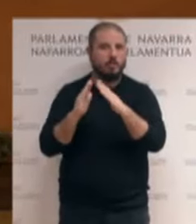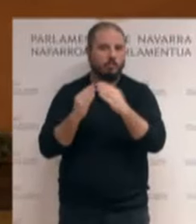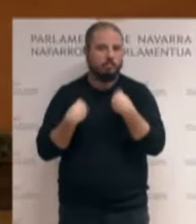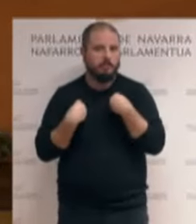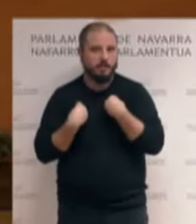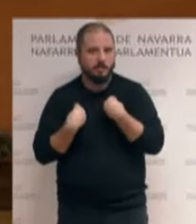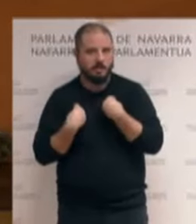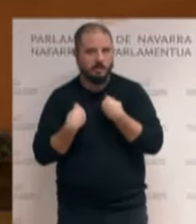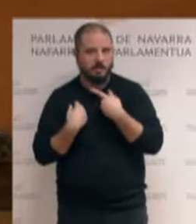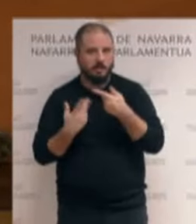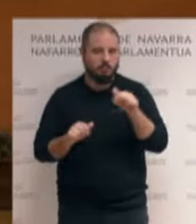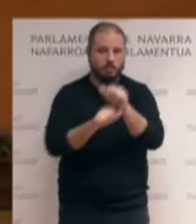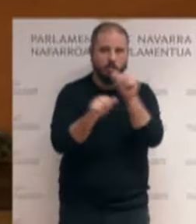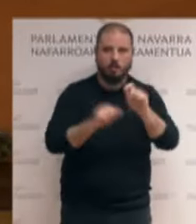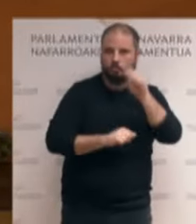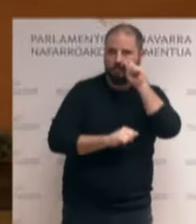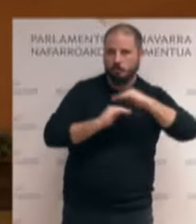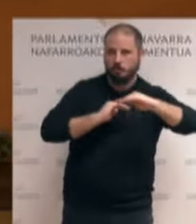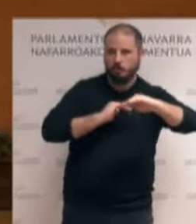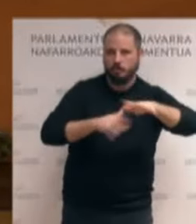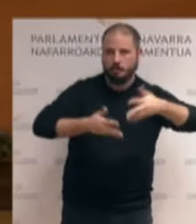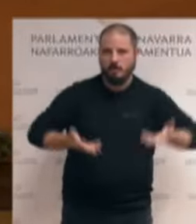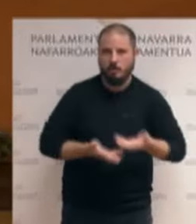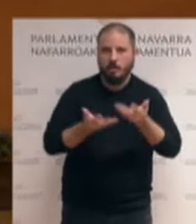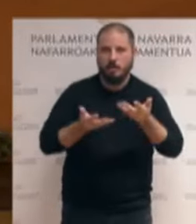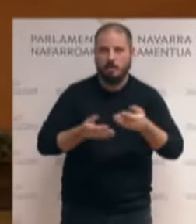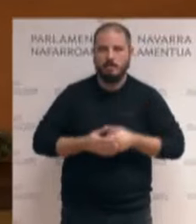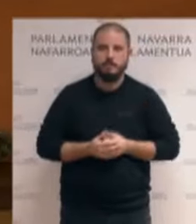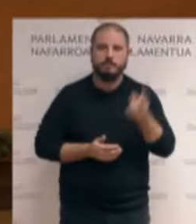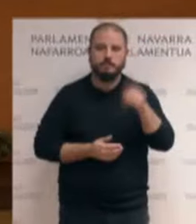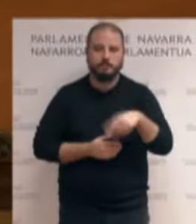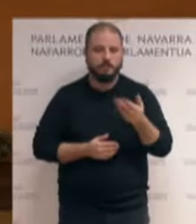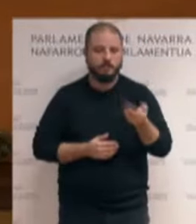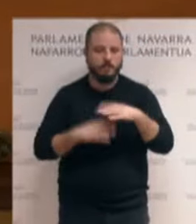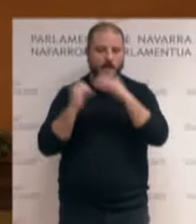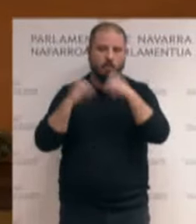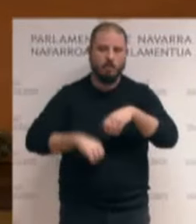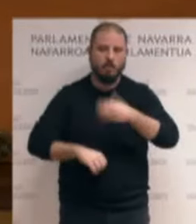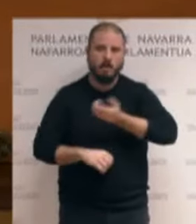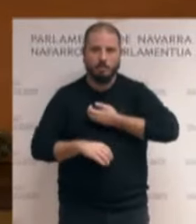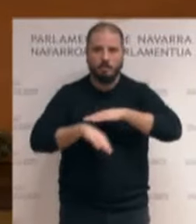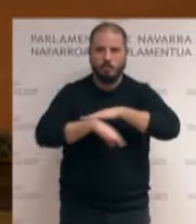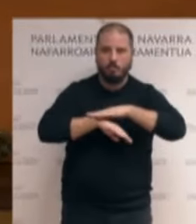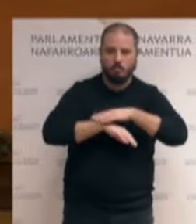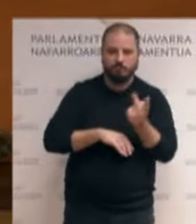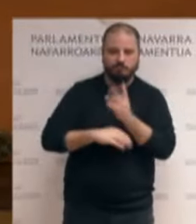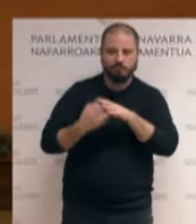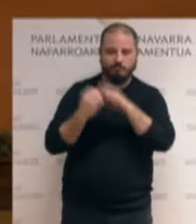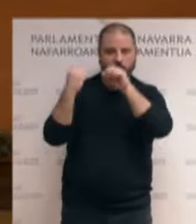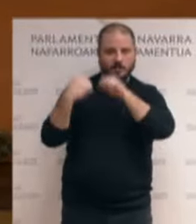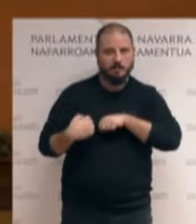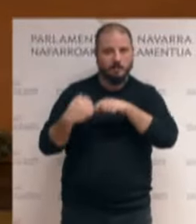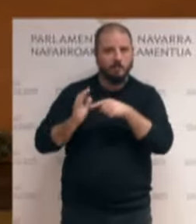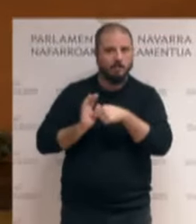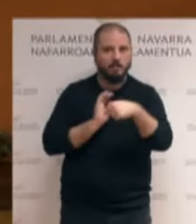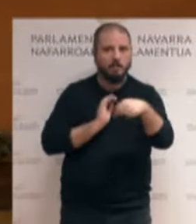turístico sostenible. También se puede añadir el reciente acuerdo entre el Ayuntamiento y el Gobierno de Navarra, por el que el consistorio